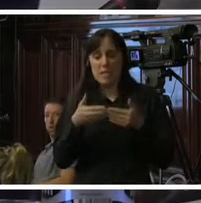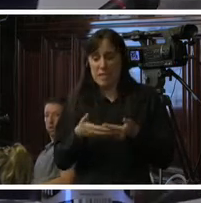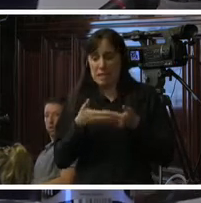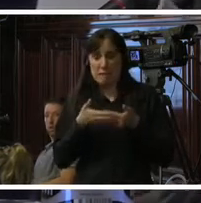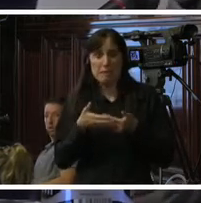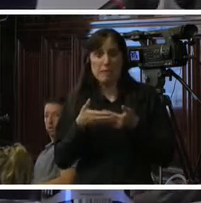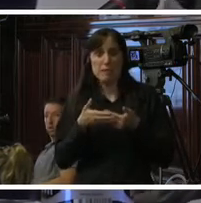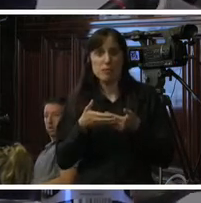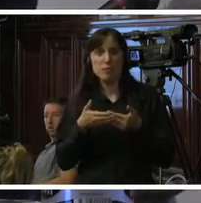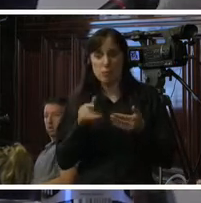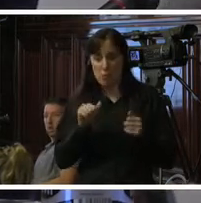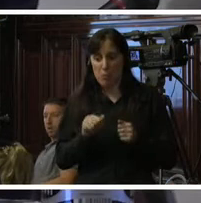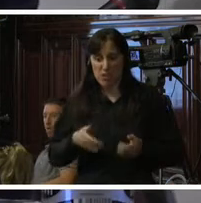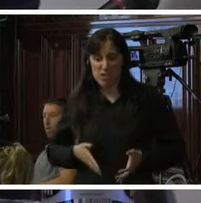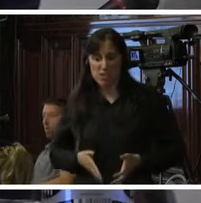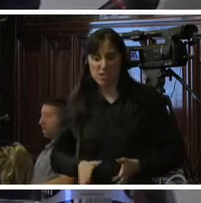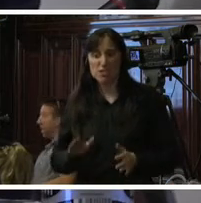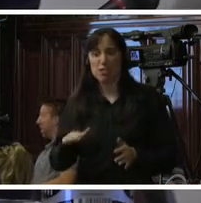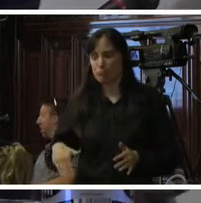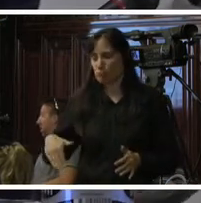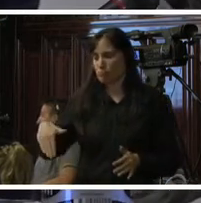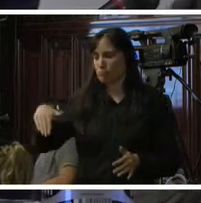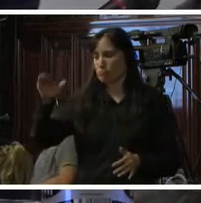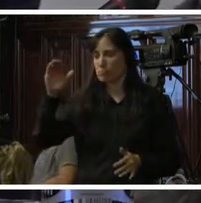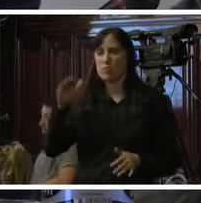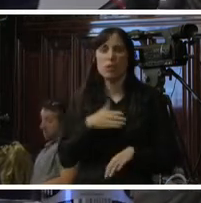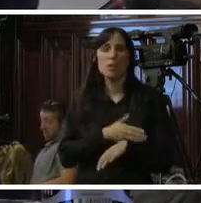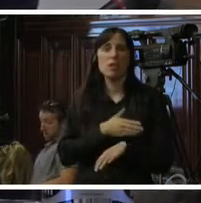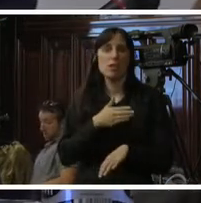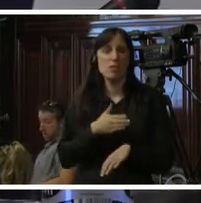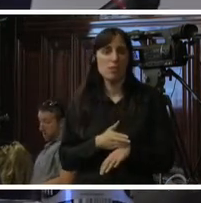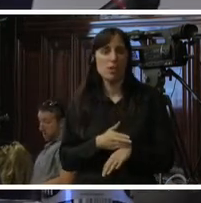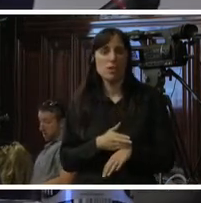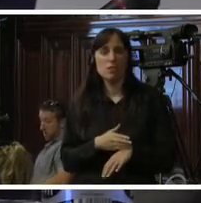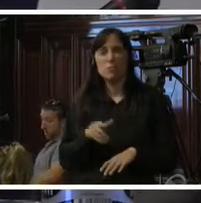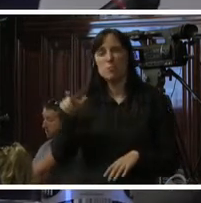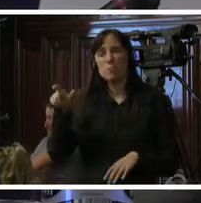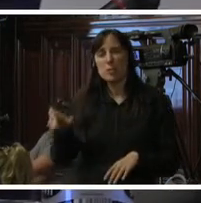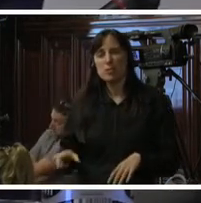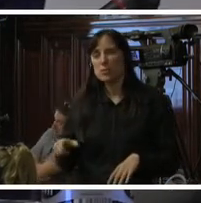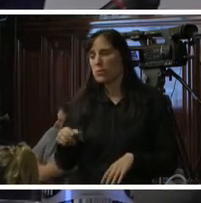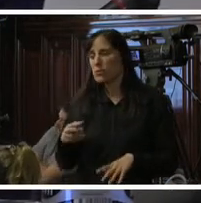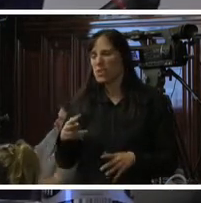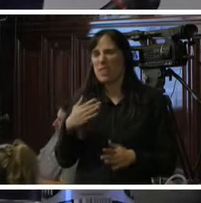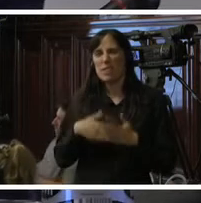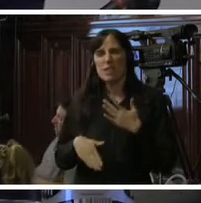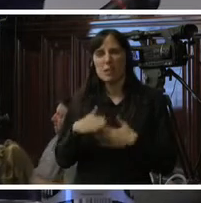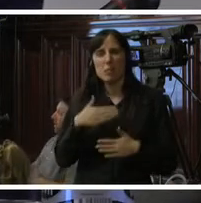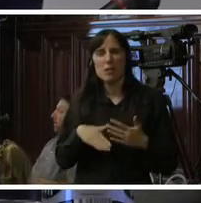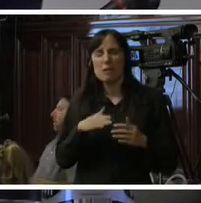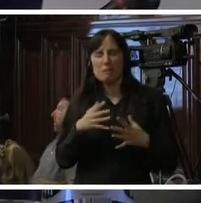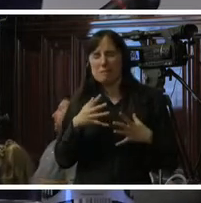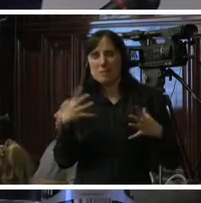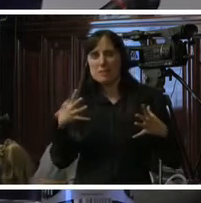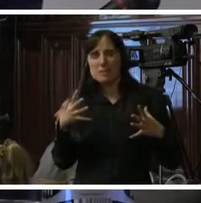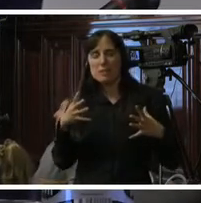realmente sí nacieran y crecieran con un defecto que los iba a convertir en personas con un grado de discapacidad y